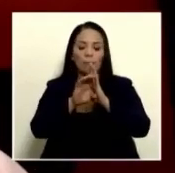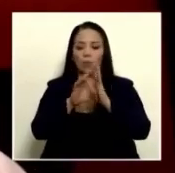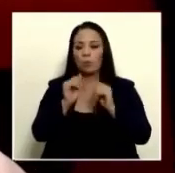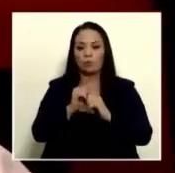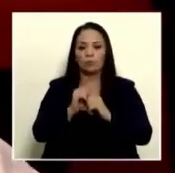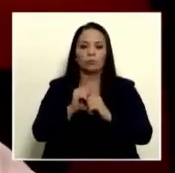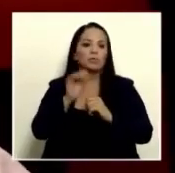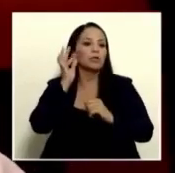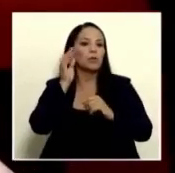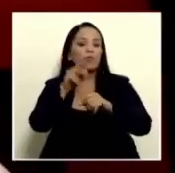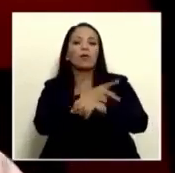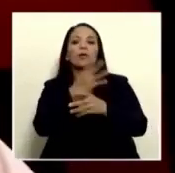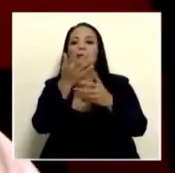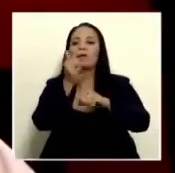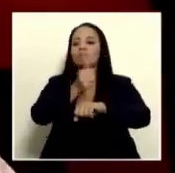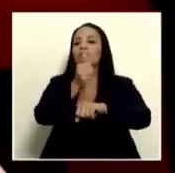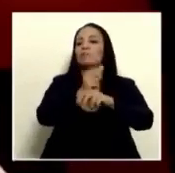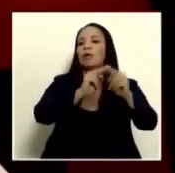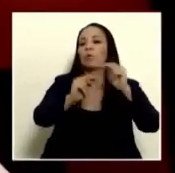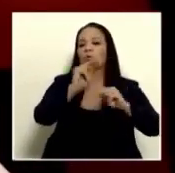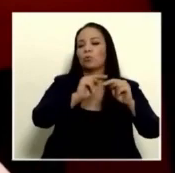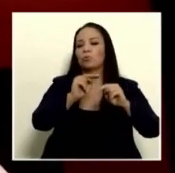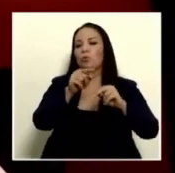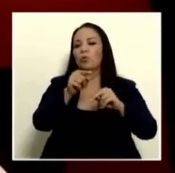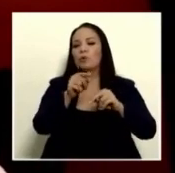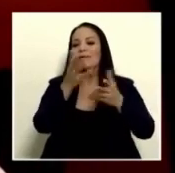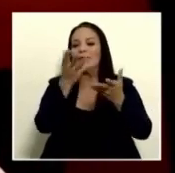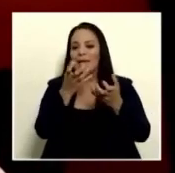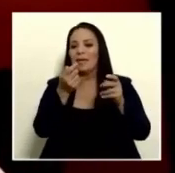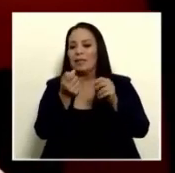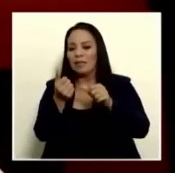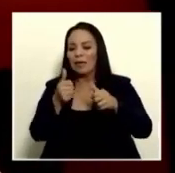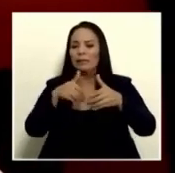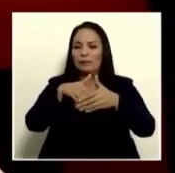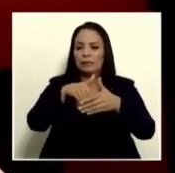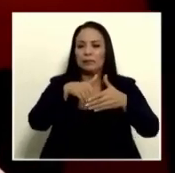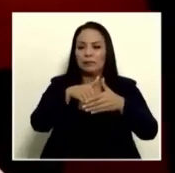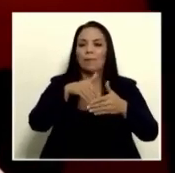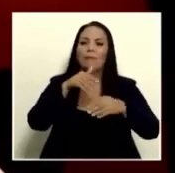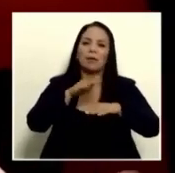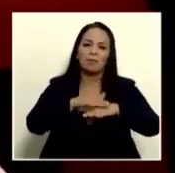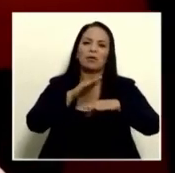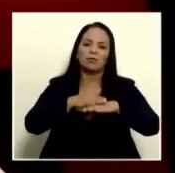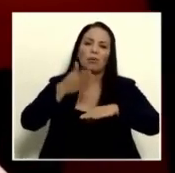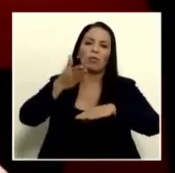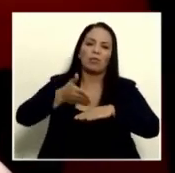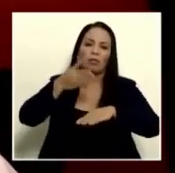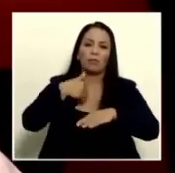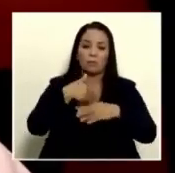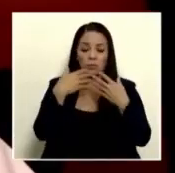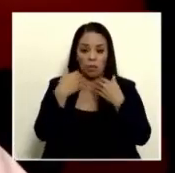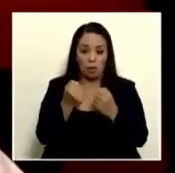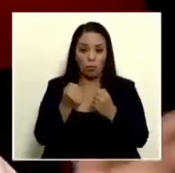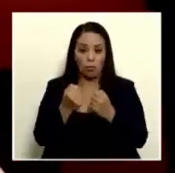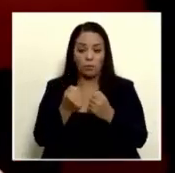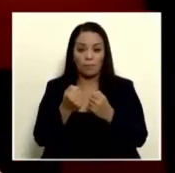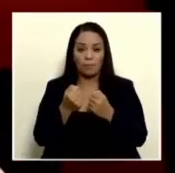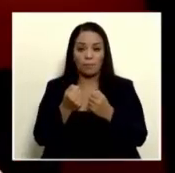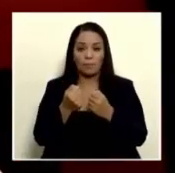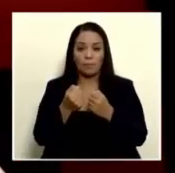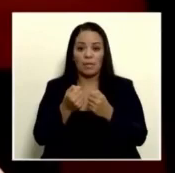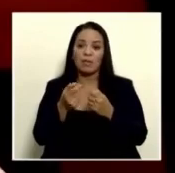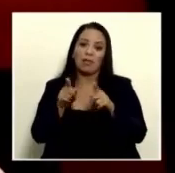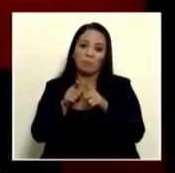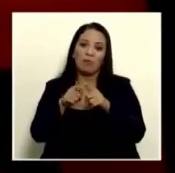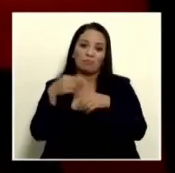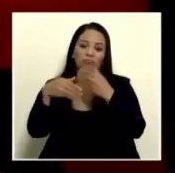señora de Pural quiere poner un emprendimiento quitar un poco de trabas en permisos del ministerio de salud y de inscripción en la caja